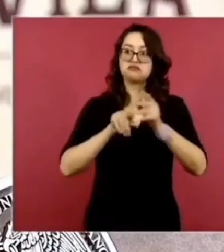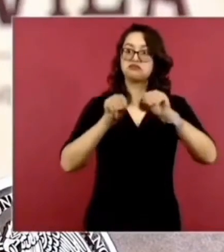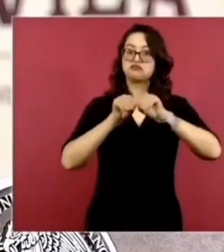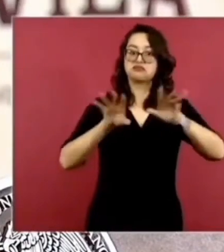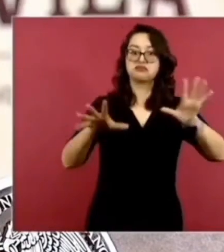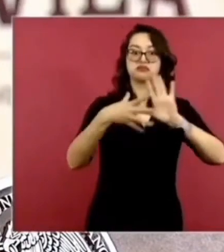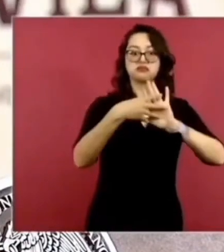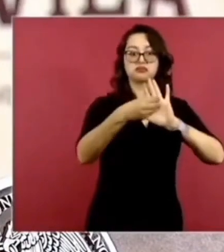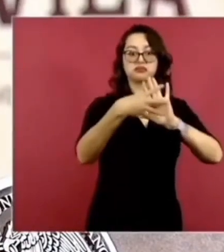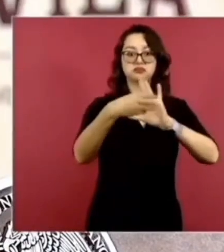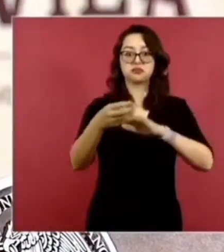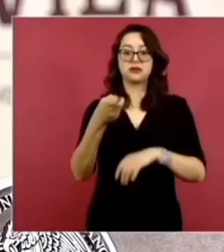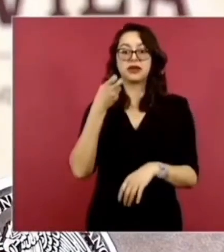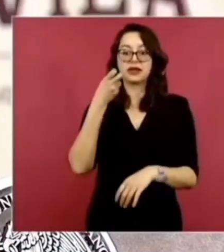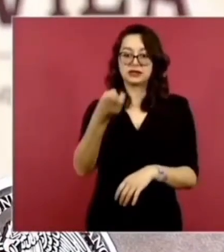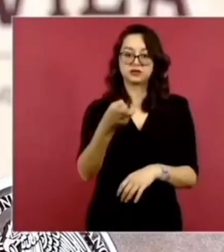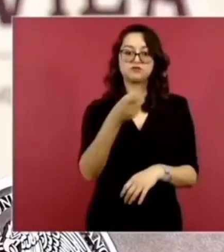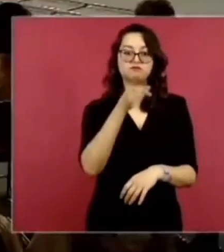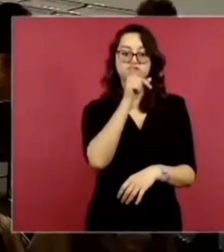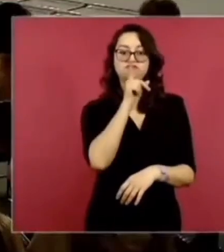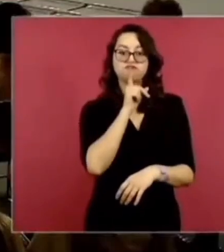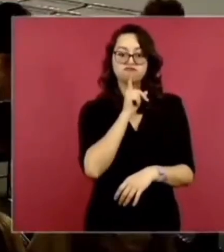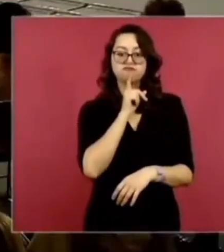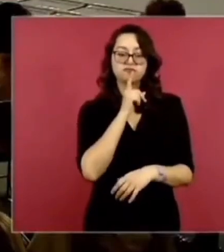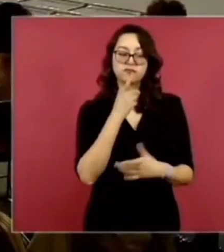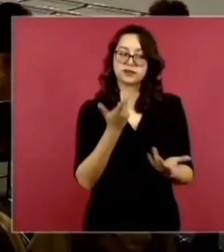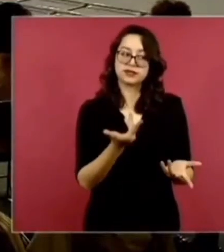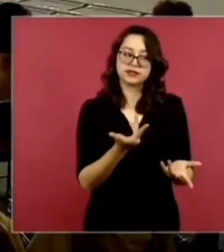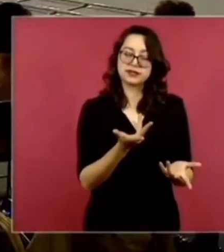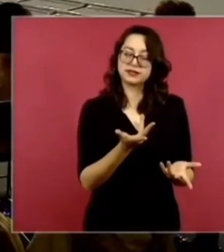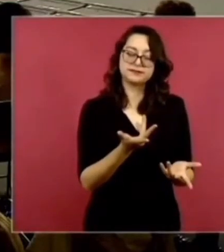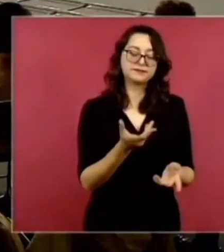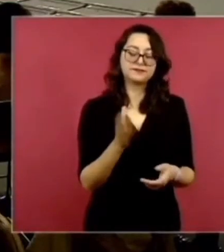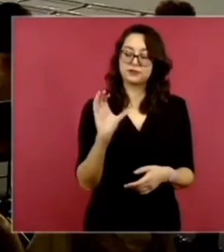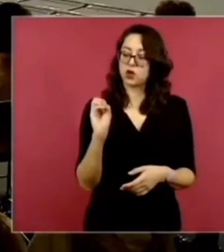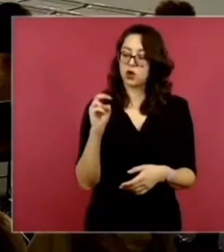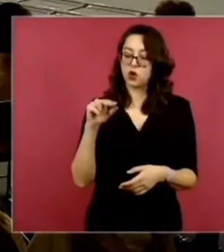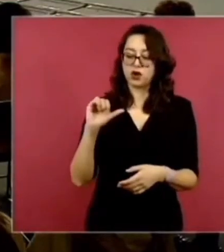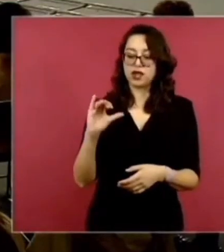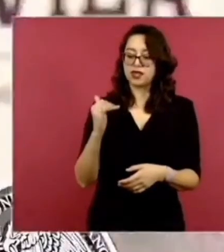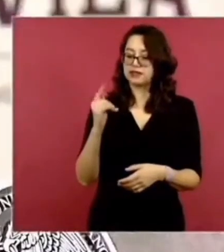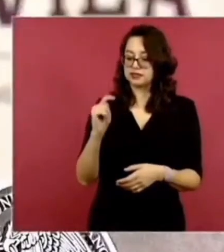Y hasta aquí, el desmentido, Conacyt no ha reducido las becas, no se dejen engañar.